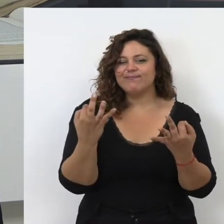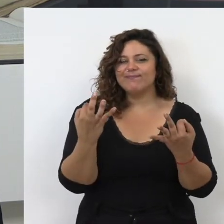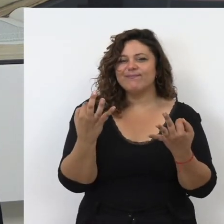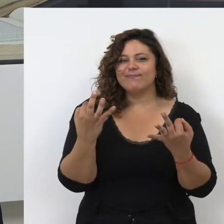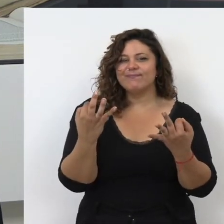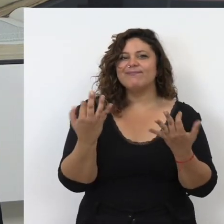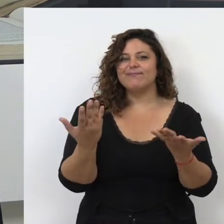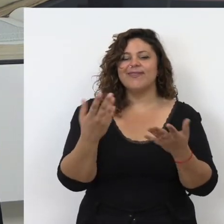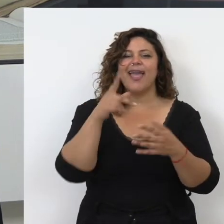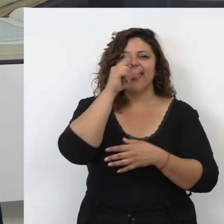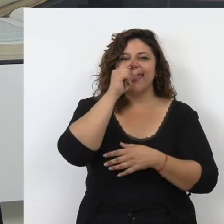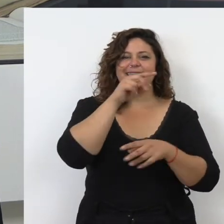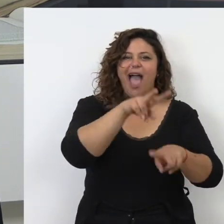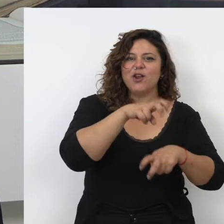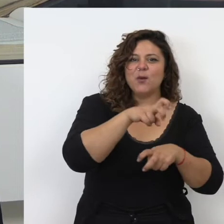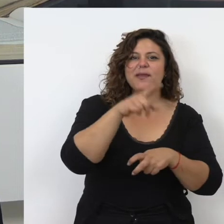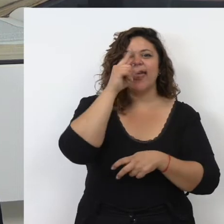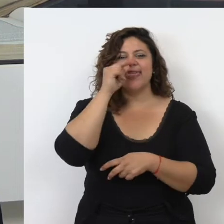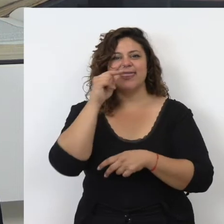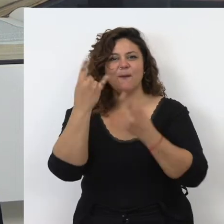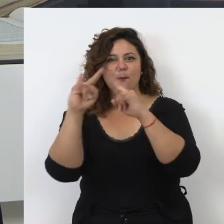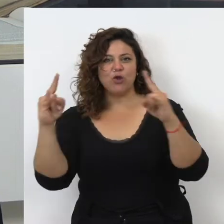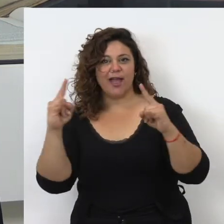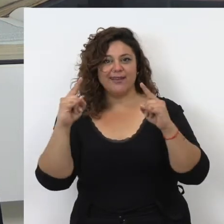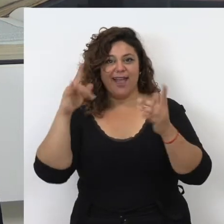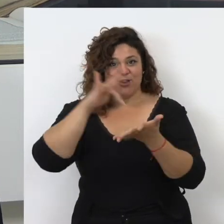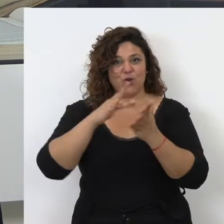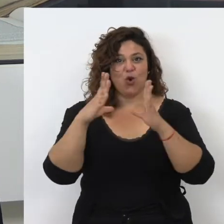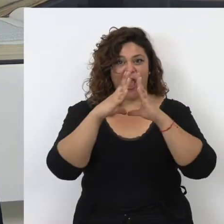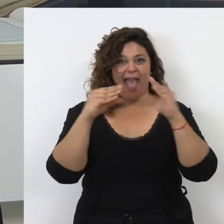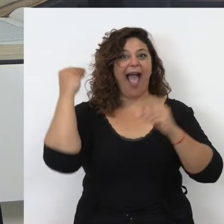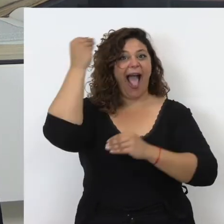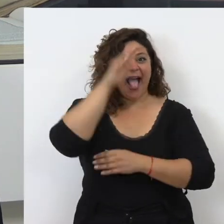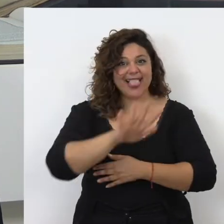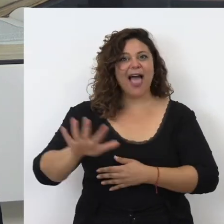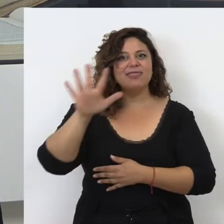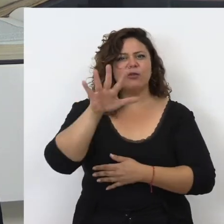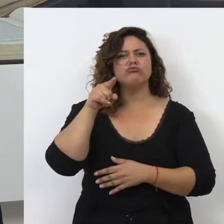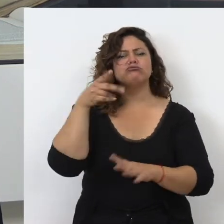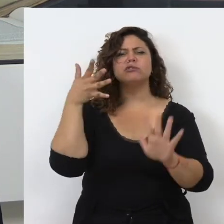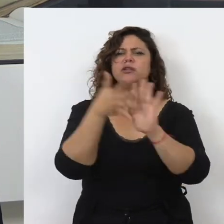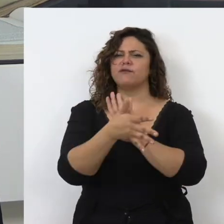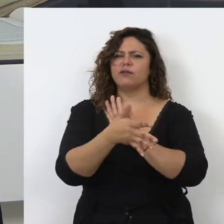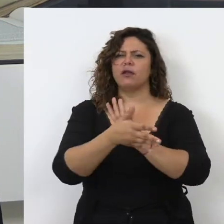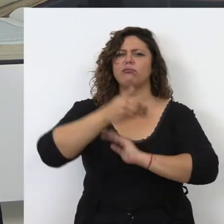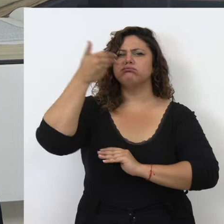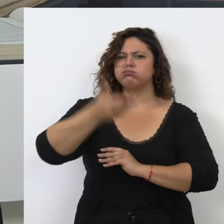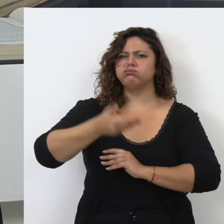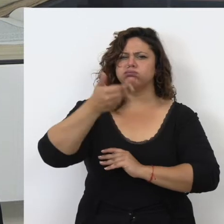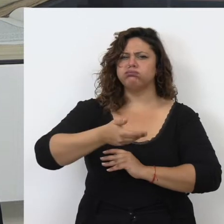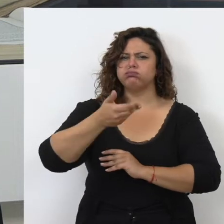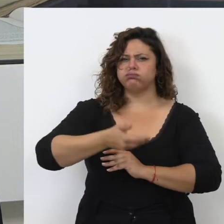podemos decir que la agronomía y la botánica en Al-Andalus, pues, marcaron un punto ágido en